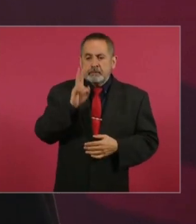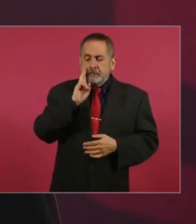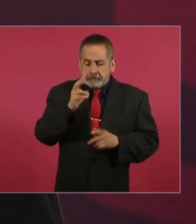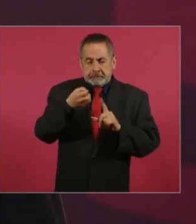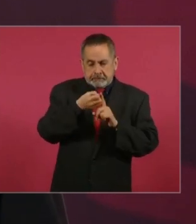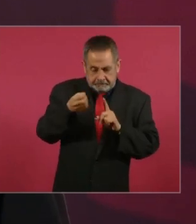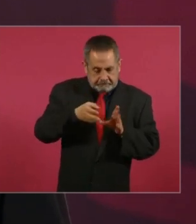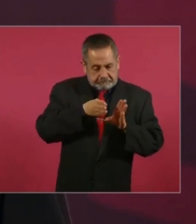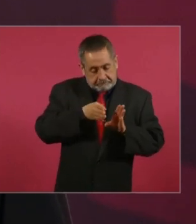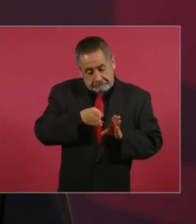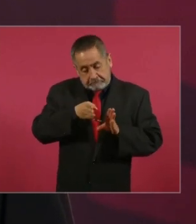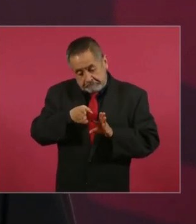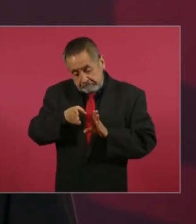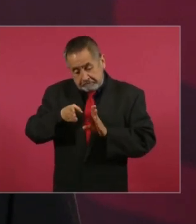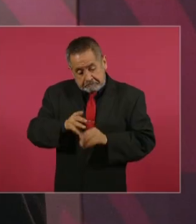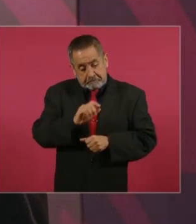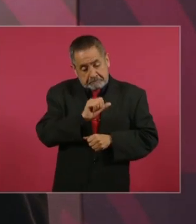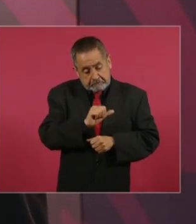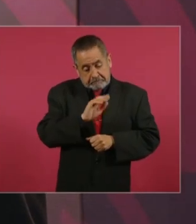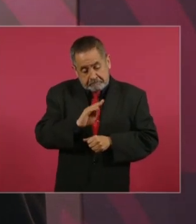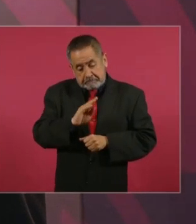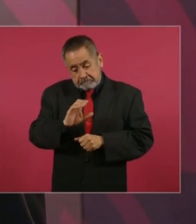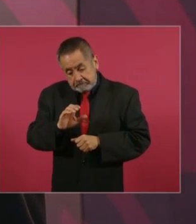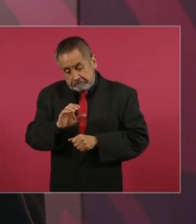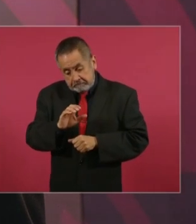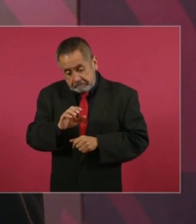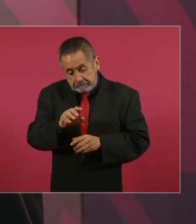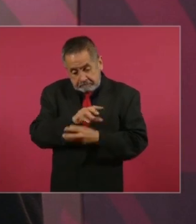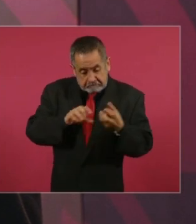legaloide.